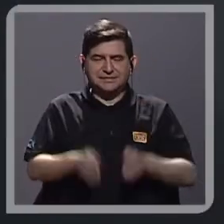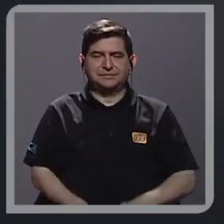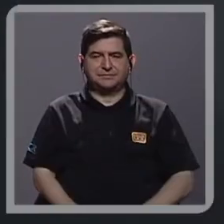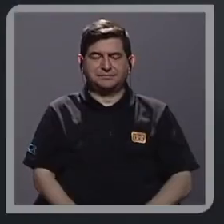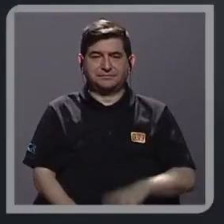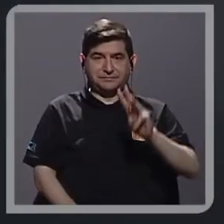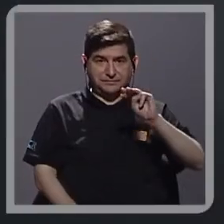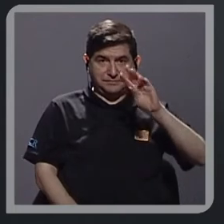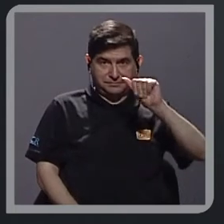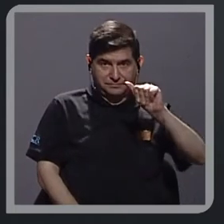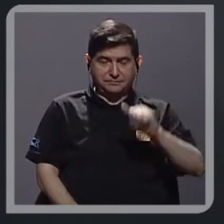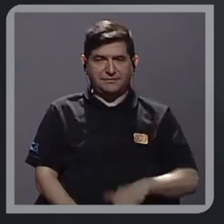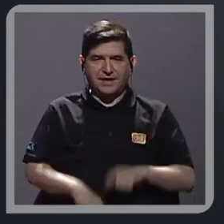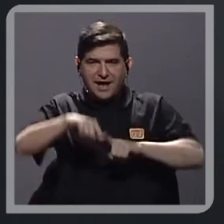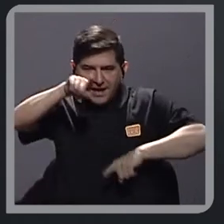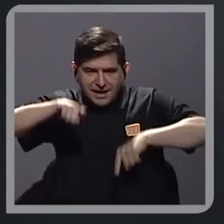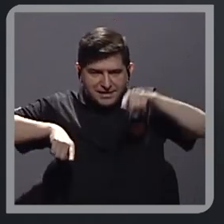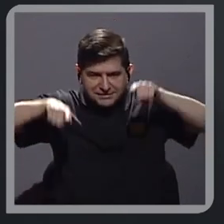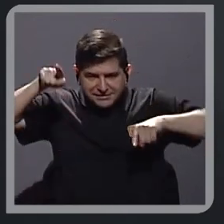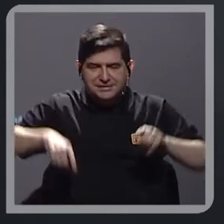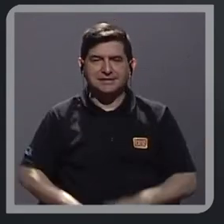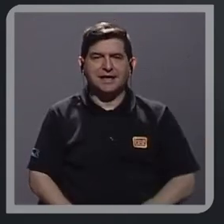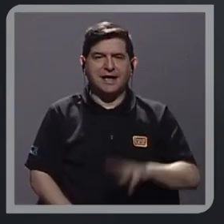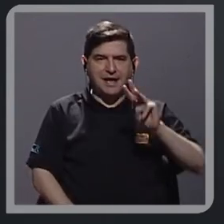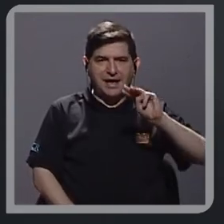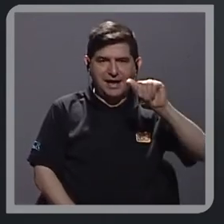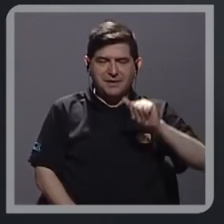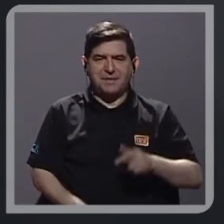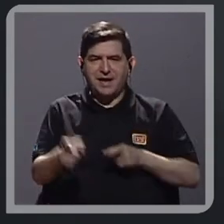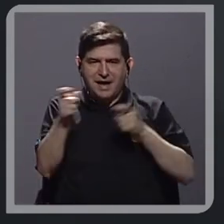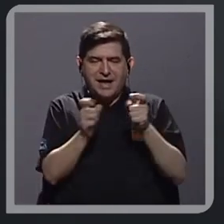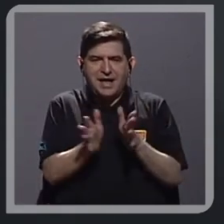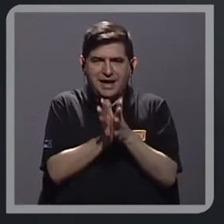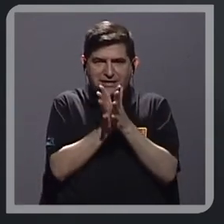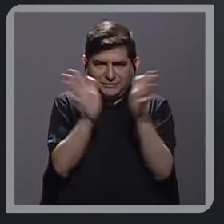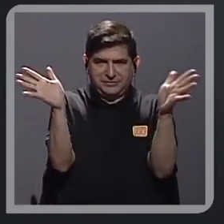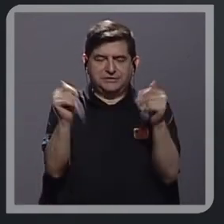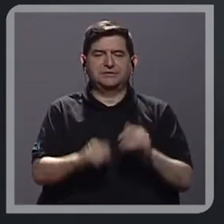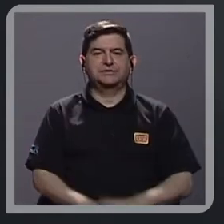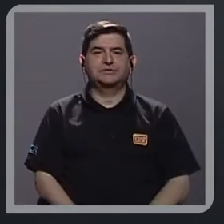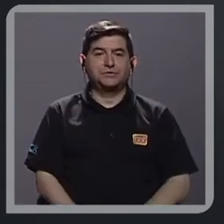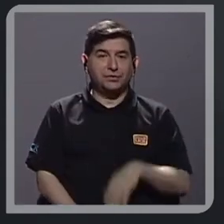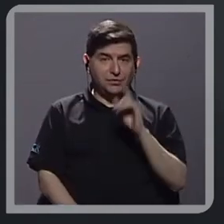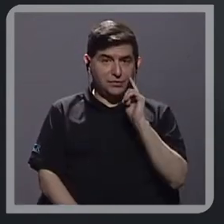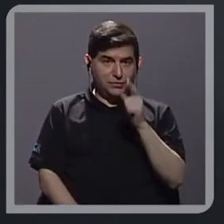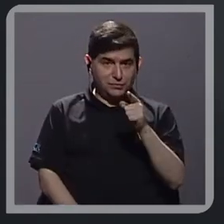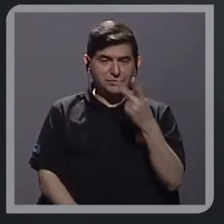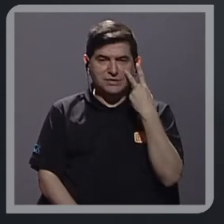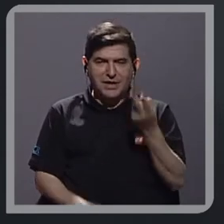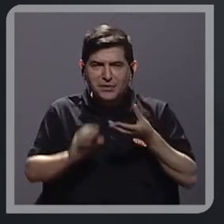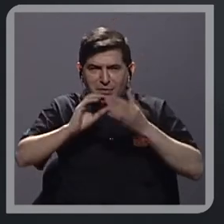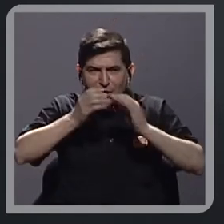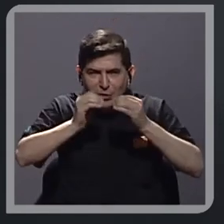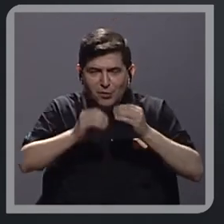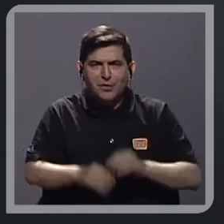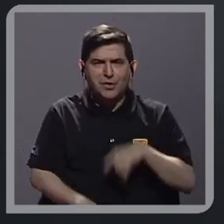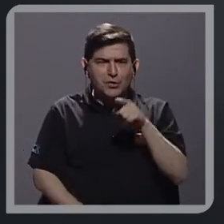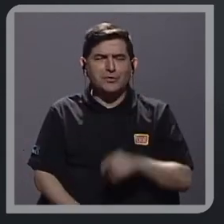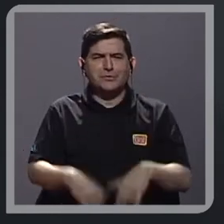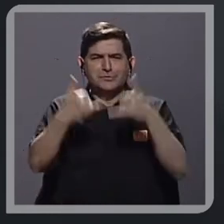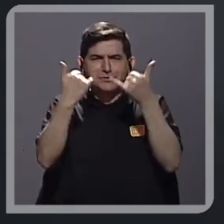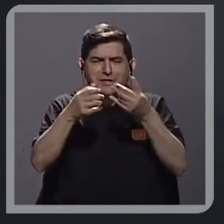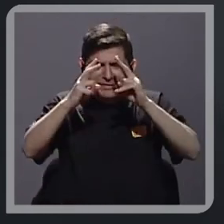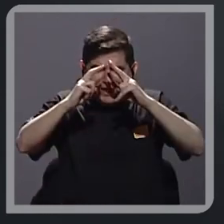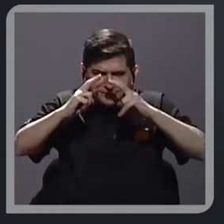magíster en estadística y máster en administración pública. Usted ve un número, doña Julissa, y lo parte